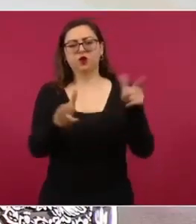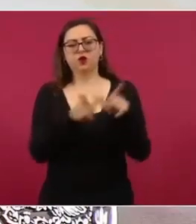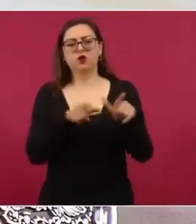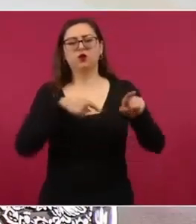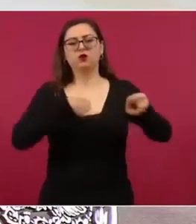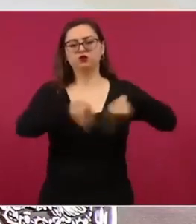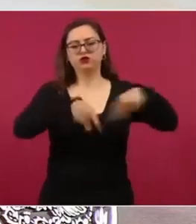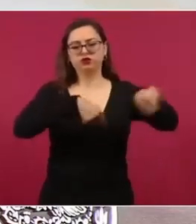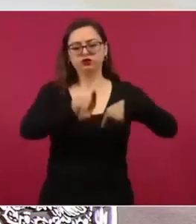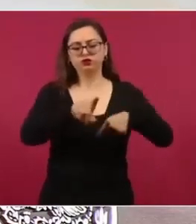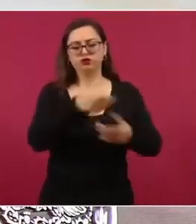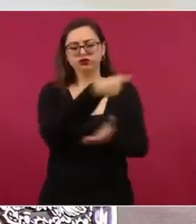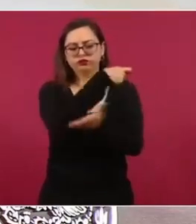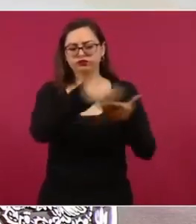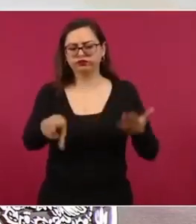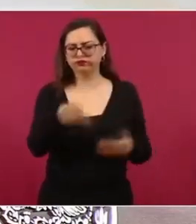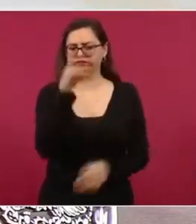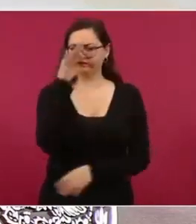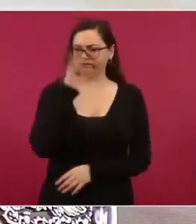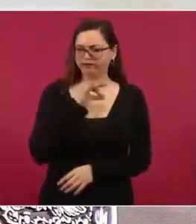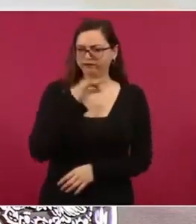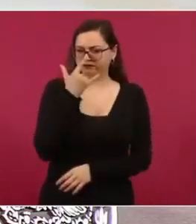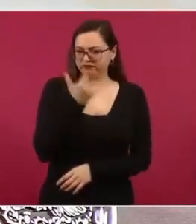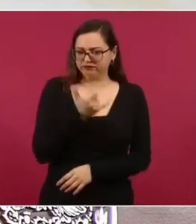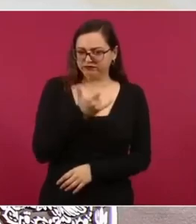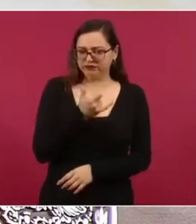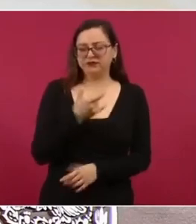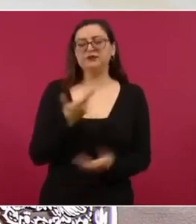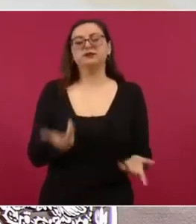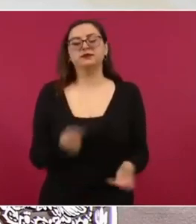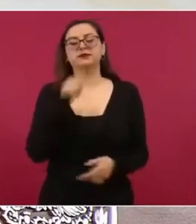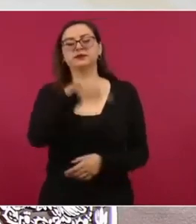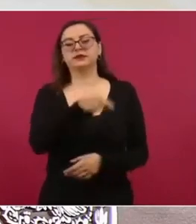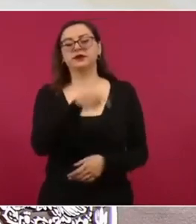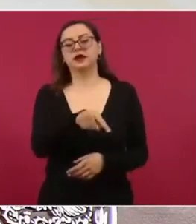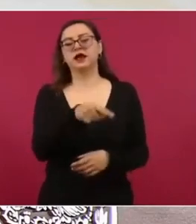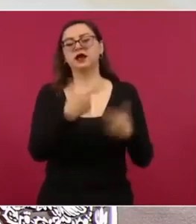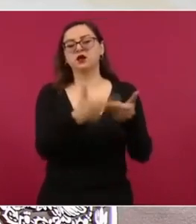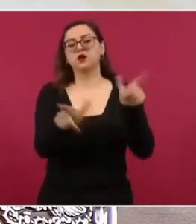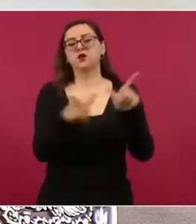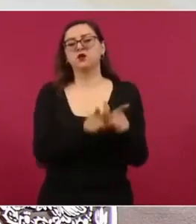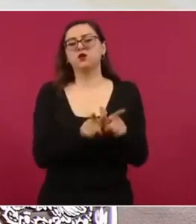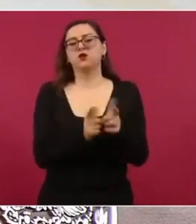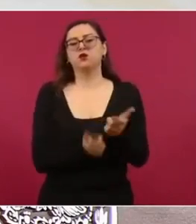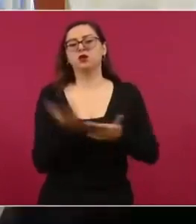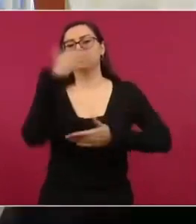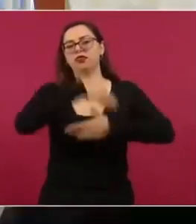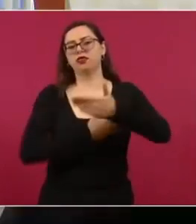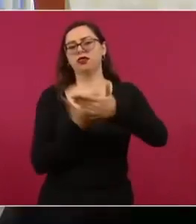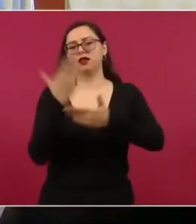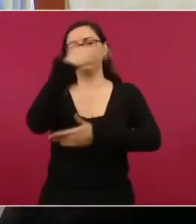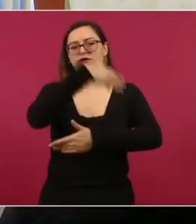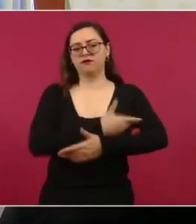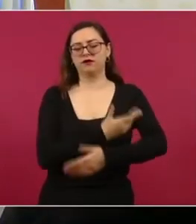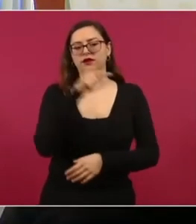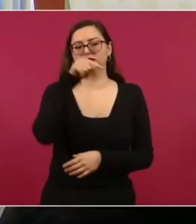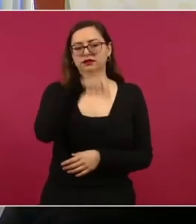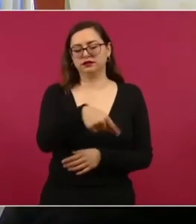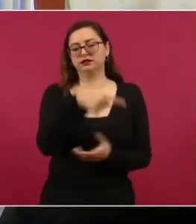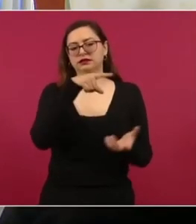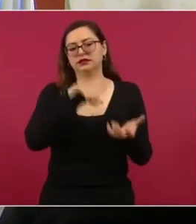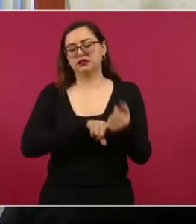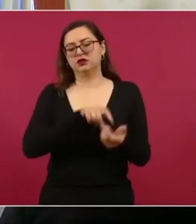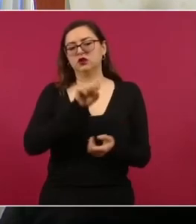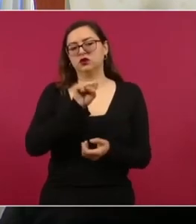Delfines, quien era el expropietario Amado Ñañez, el de Oceanografía, que fue incautada por el SAE,